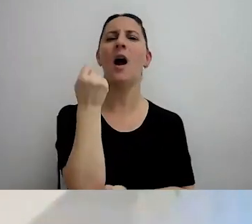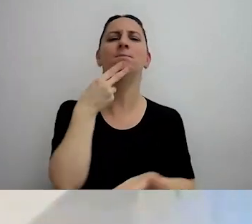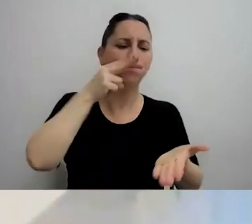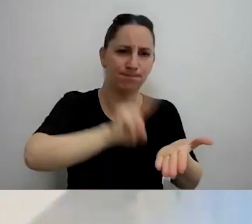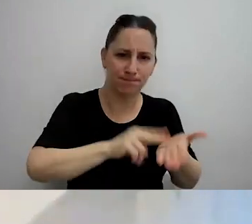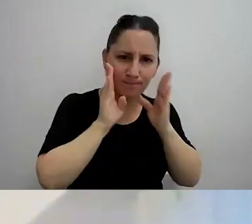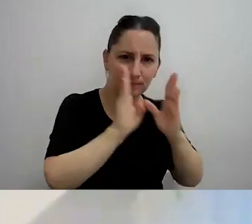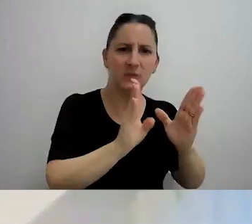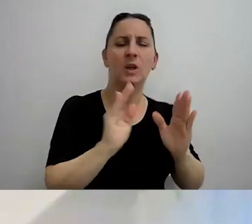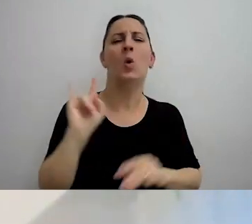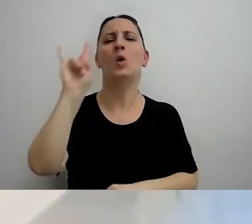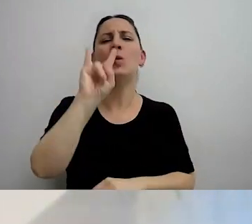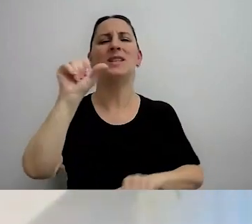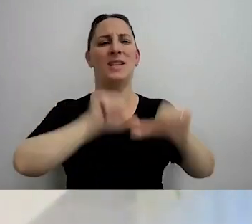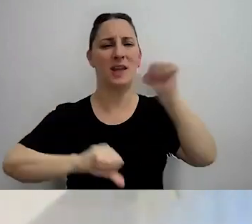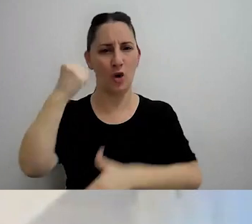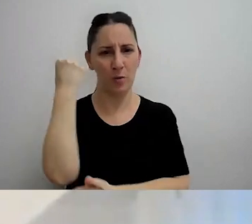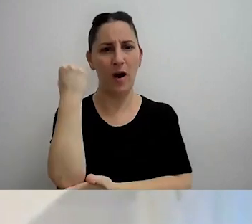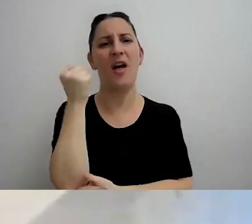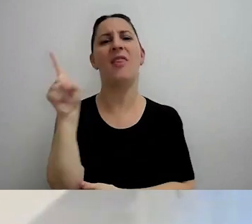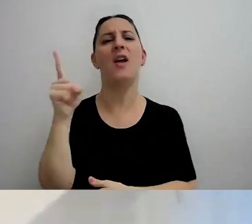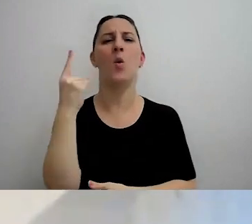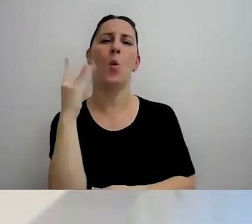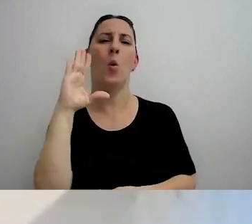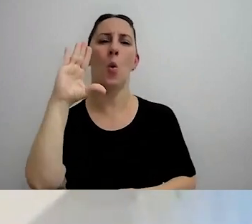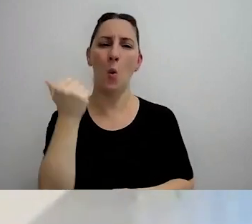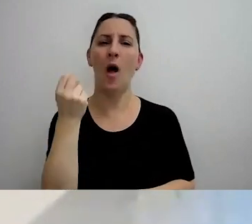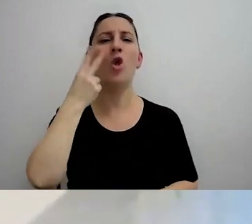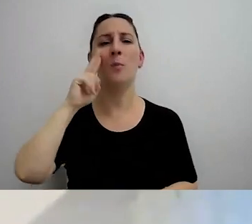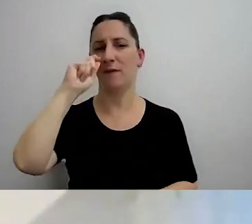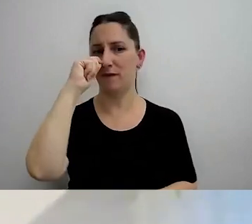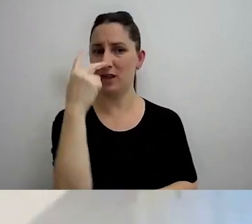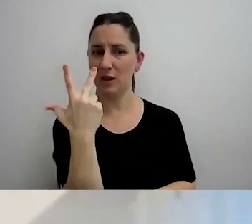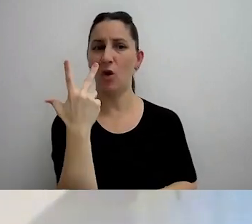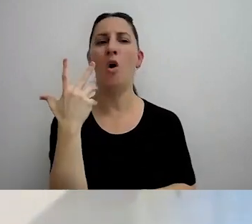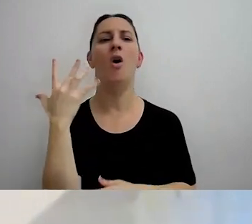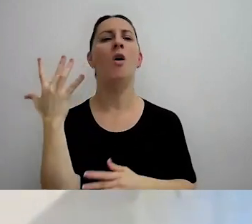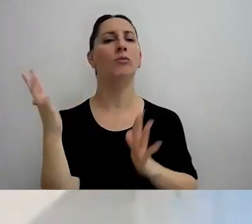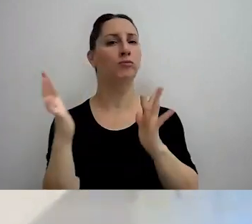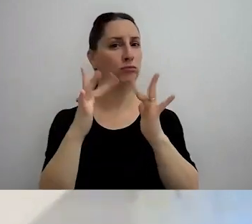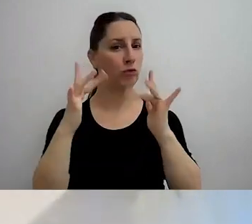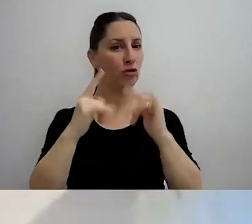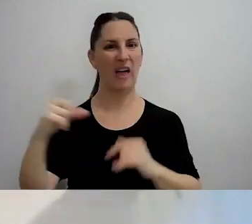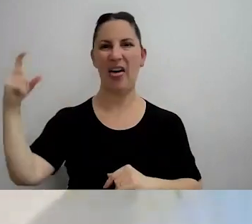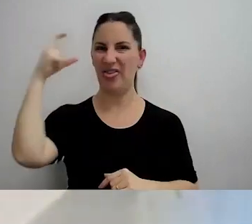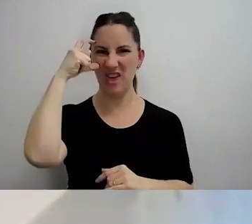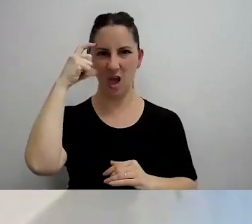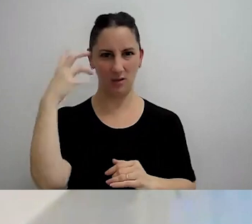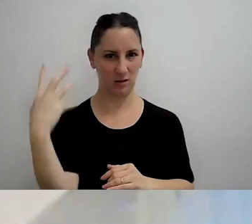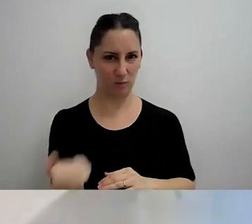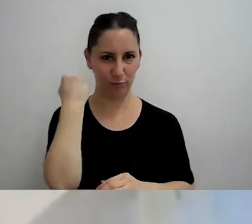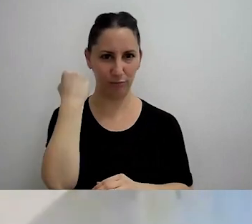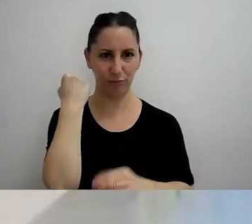facultad de ciencias económicas de la universidad de Buenos Aires 2022 calificación obtenía un 10 sobresaliente así que